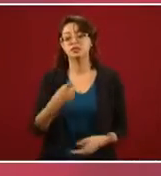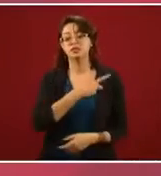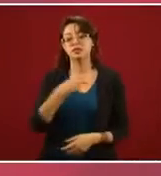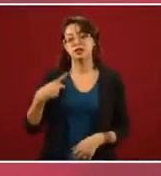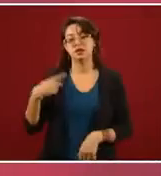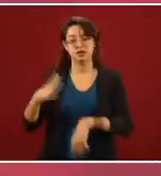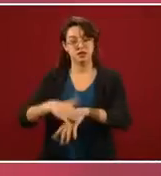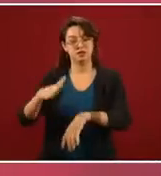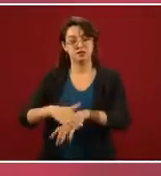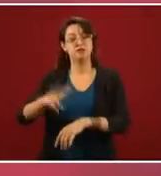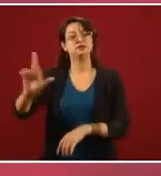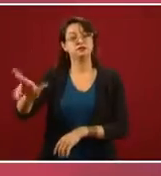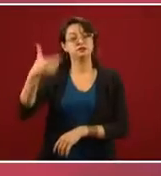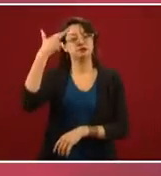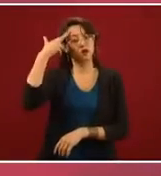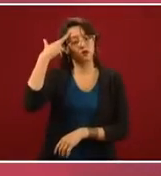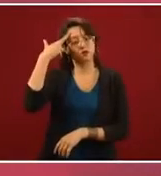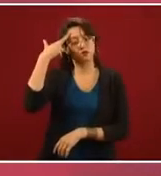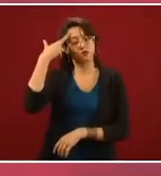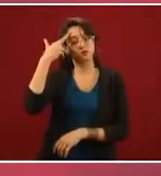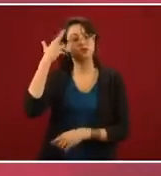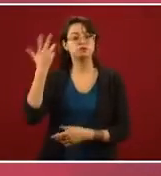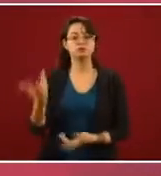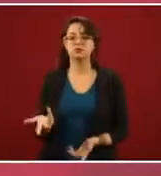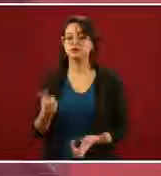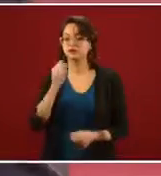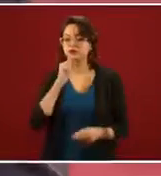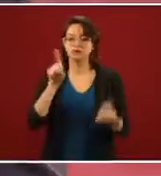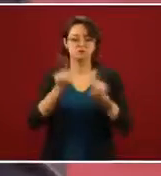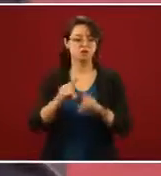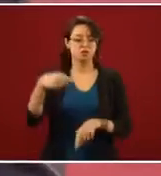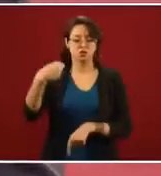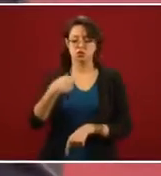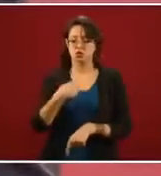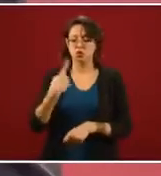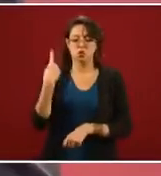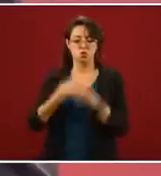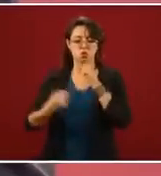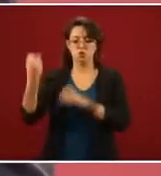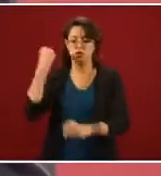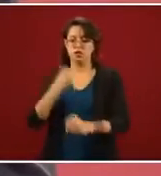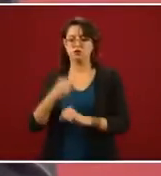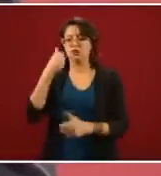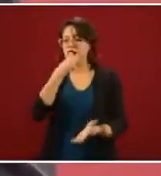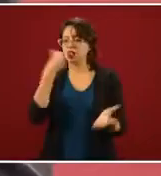un memorándum que envié también el año pasado,